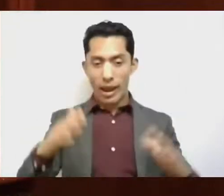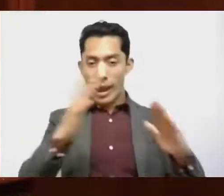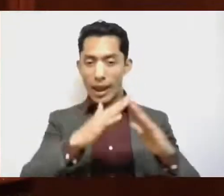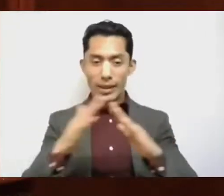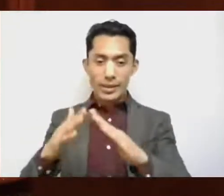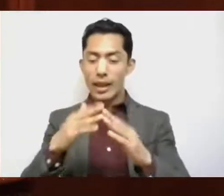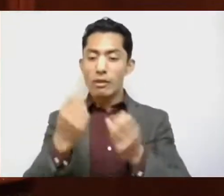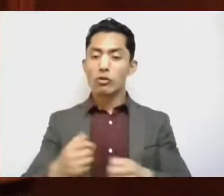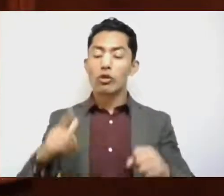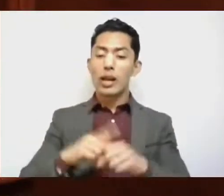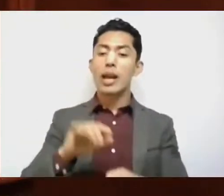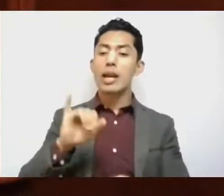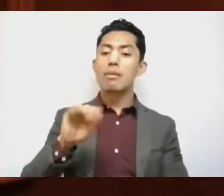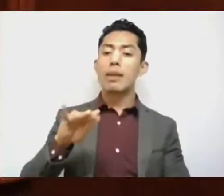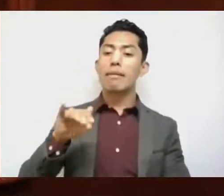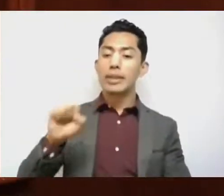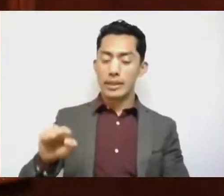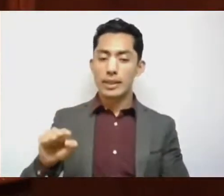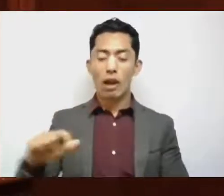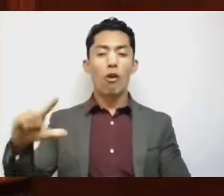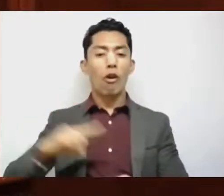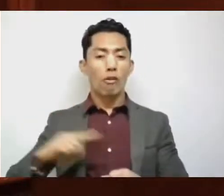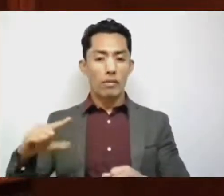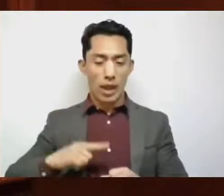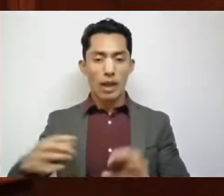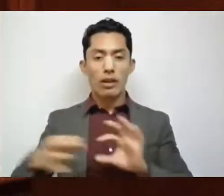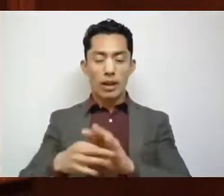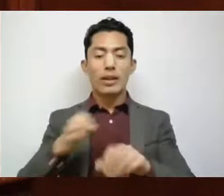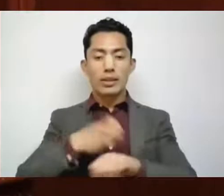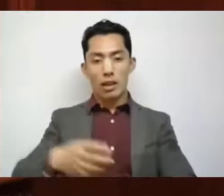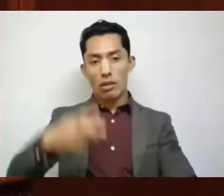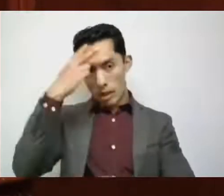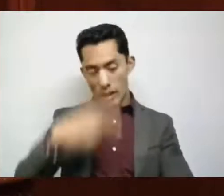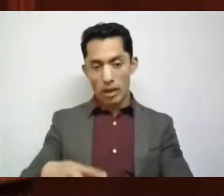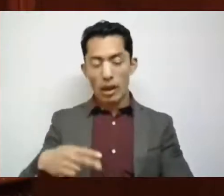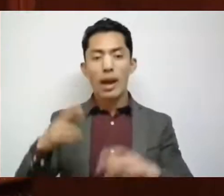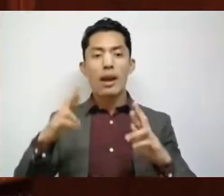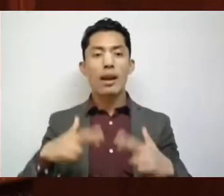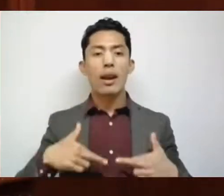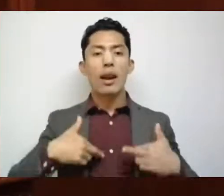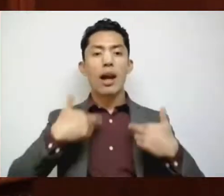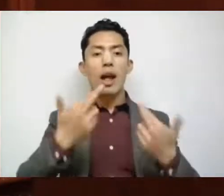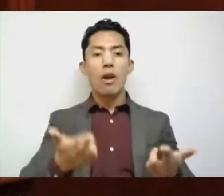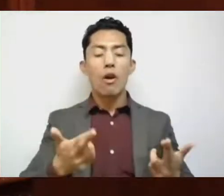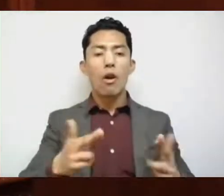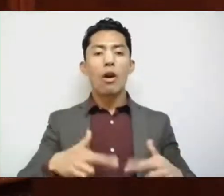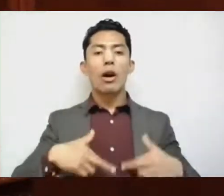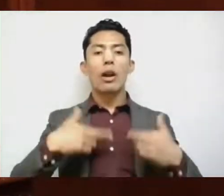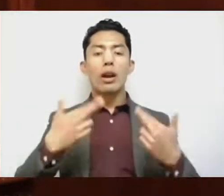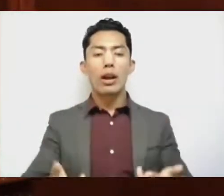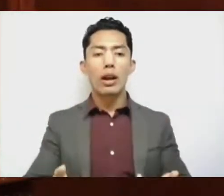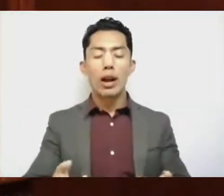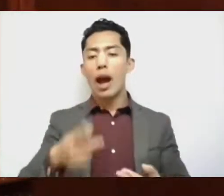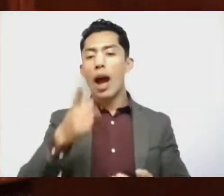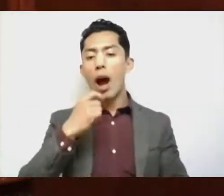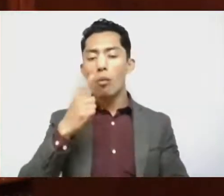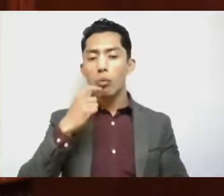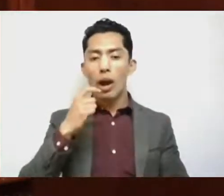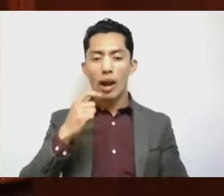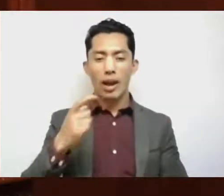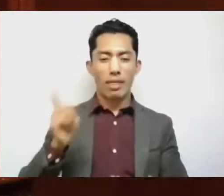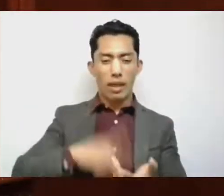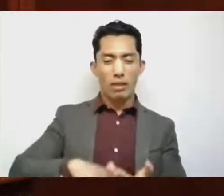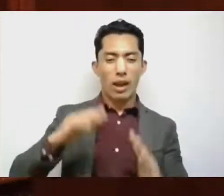IMEVIS del gobierno del Estado de México regaló tinacos a los vecinos de la